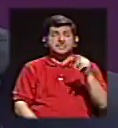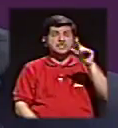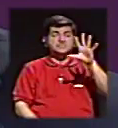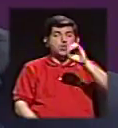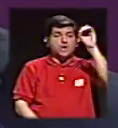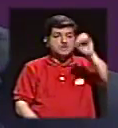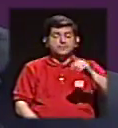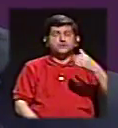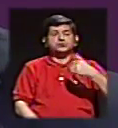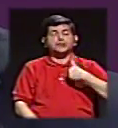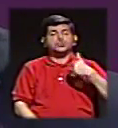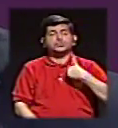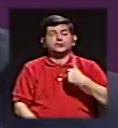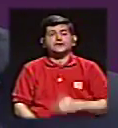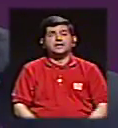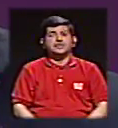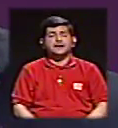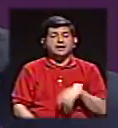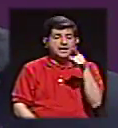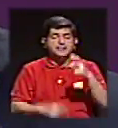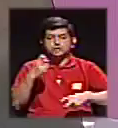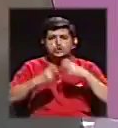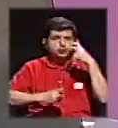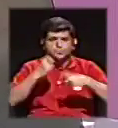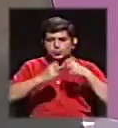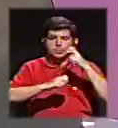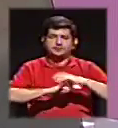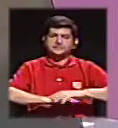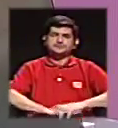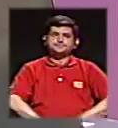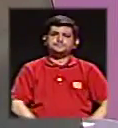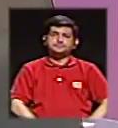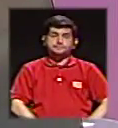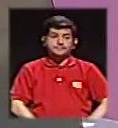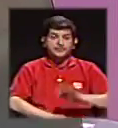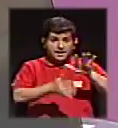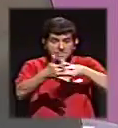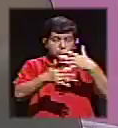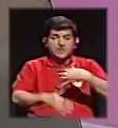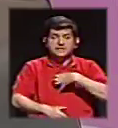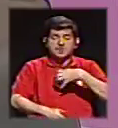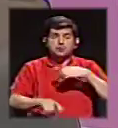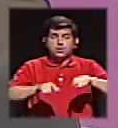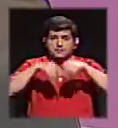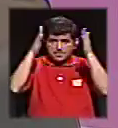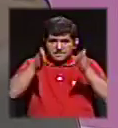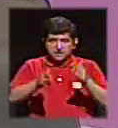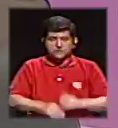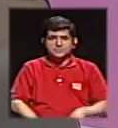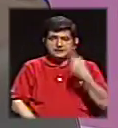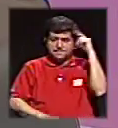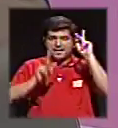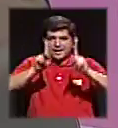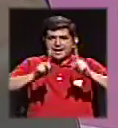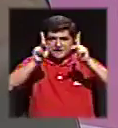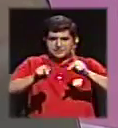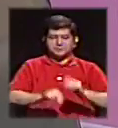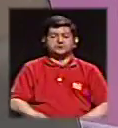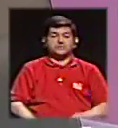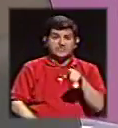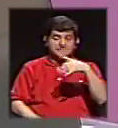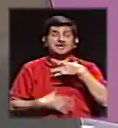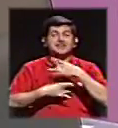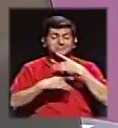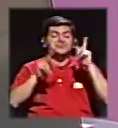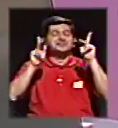50% cometió estos delitos, es con agenda propia de los periodistas, para la gente, y eso